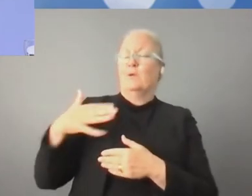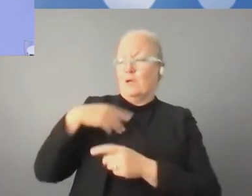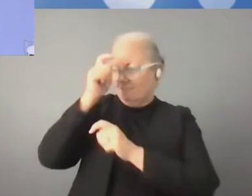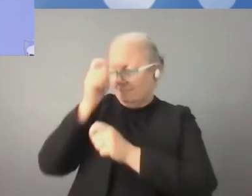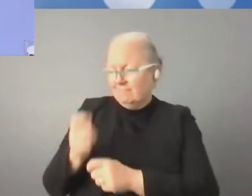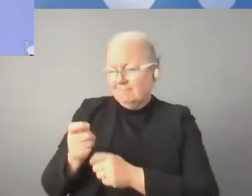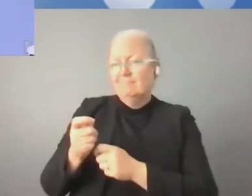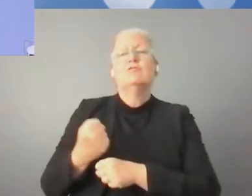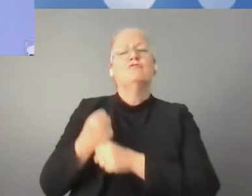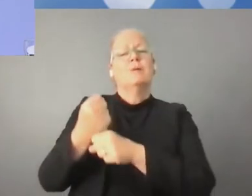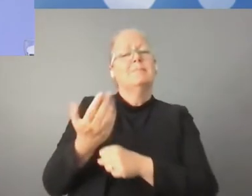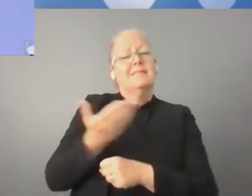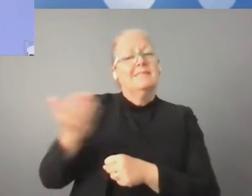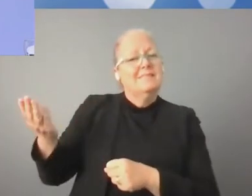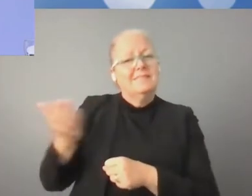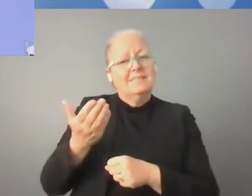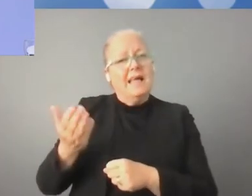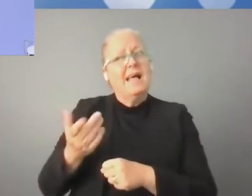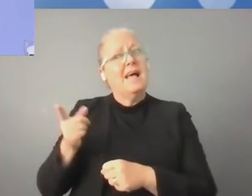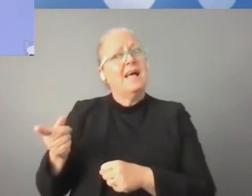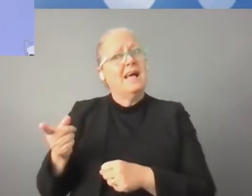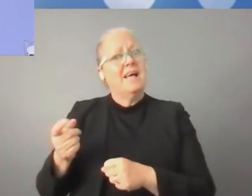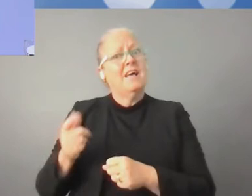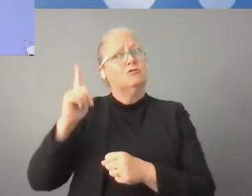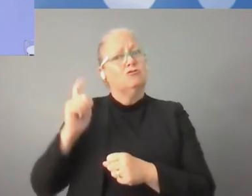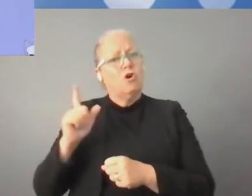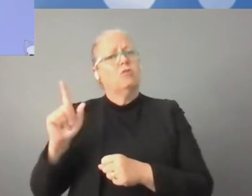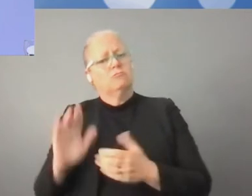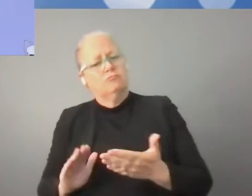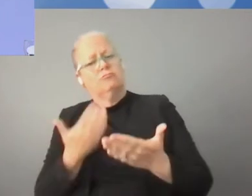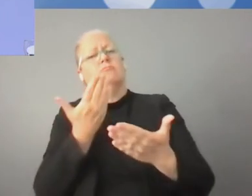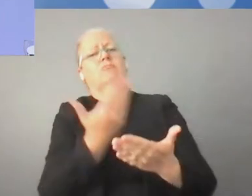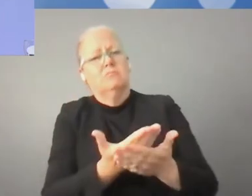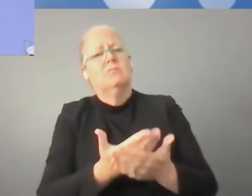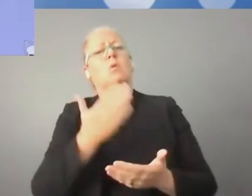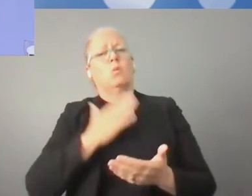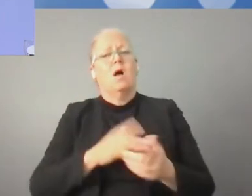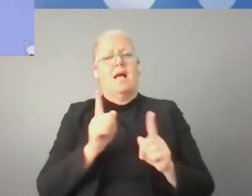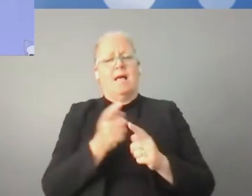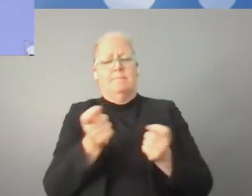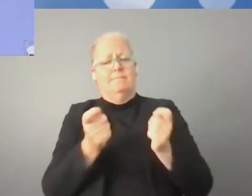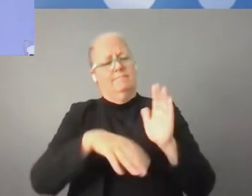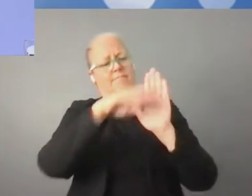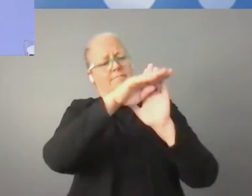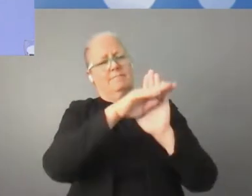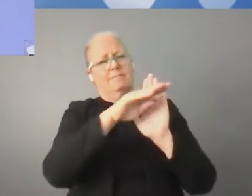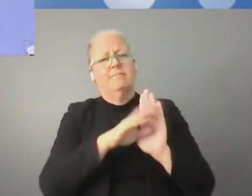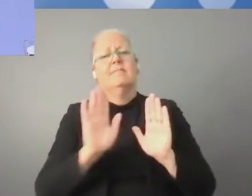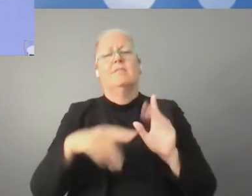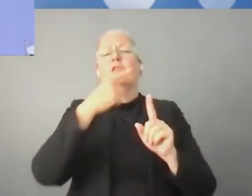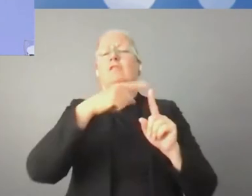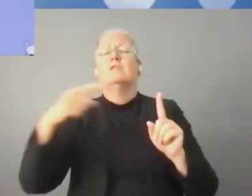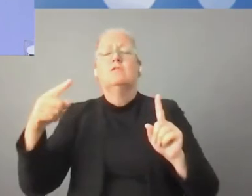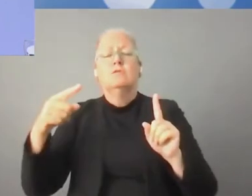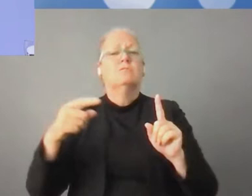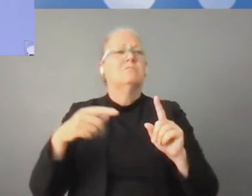Anteriormente, se expresó la vicepresidenta del Banco Europeo de Inversiones. Se habló sobre